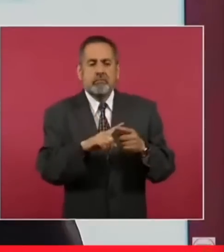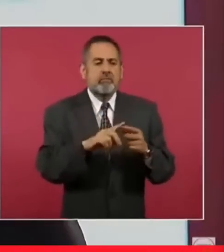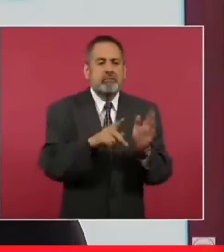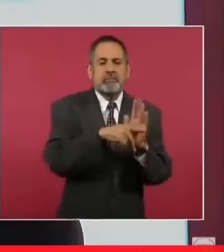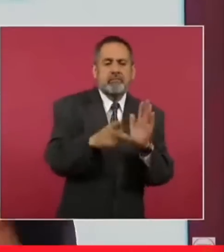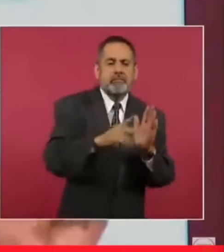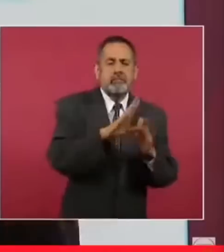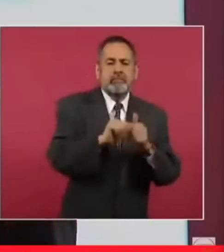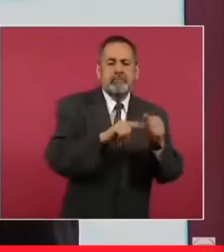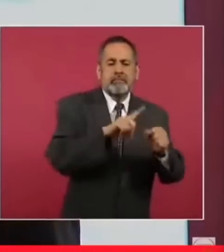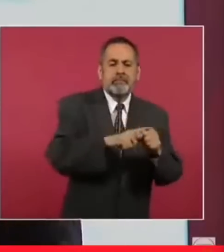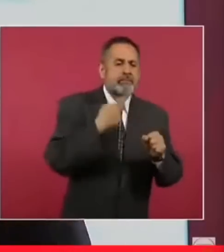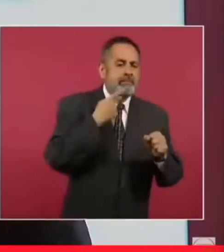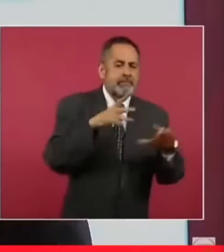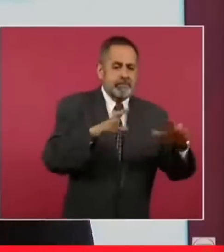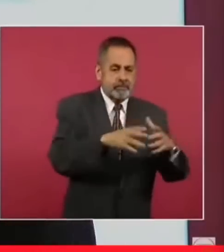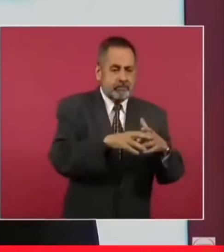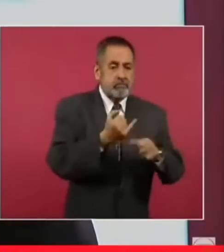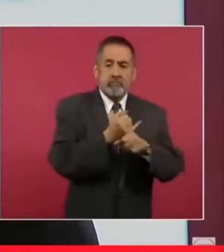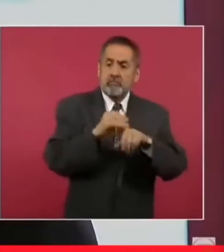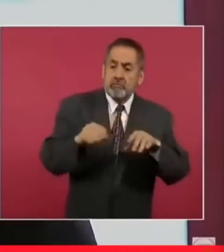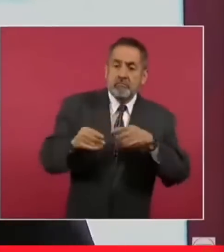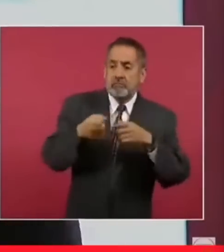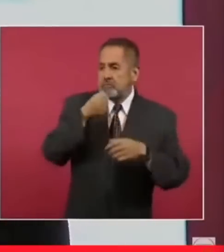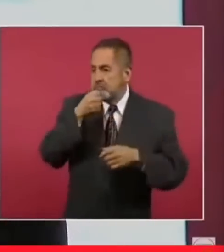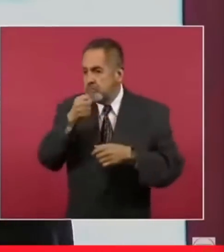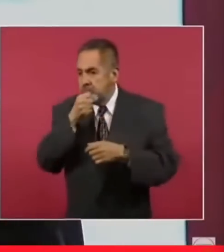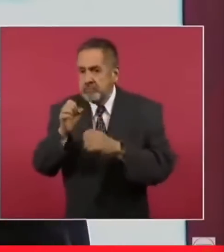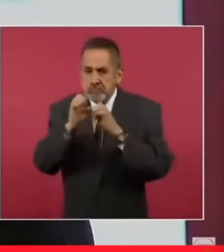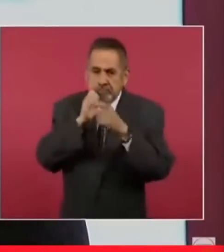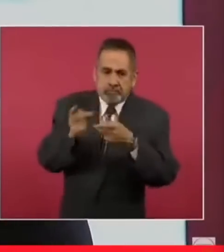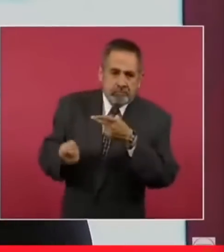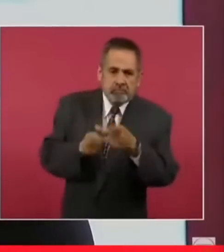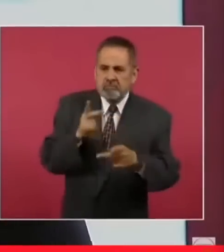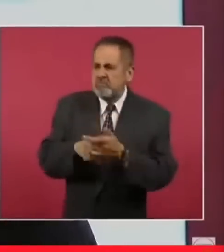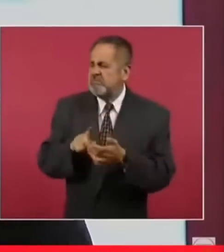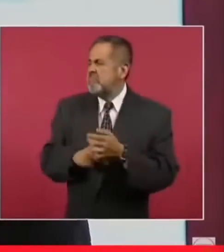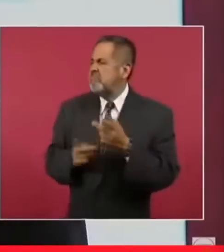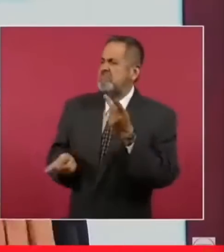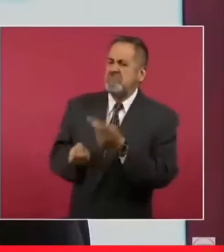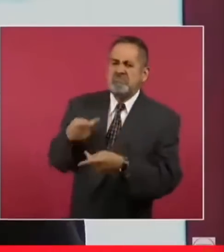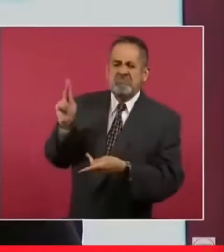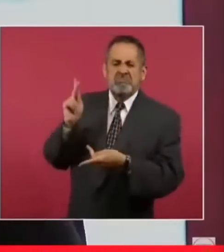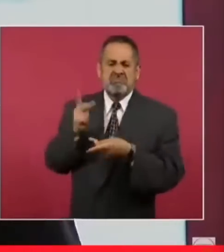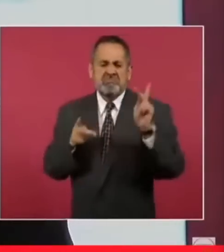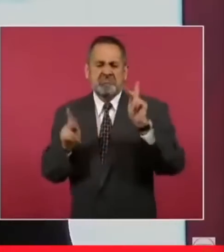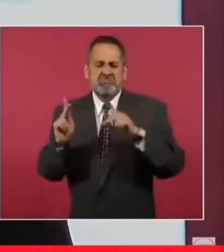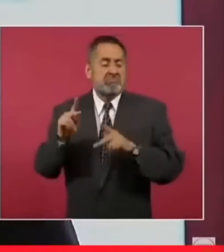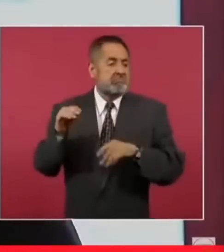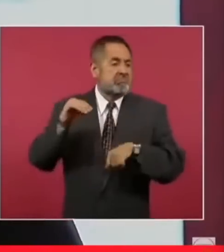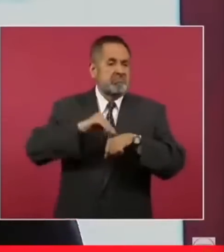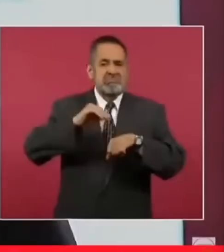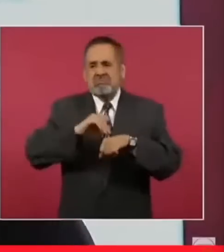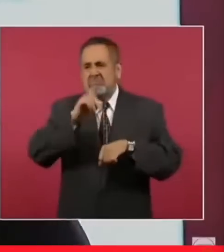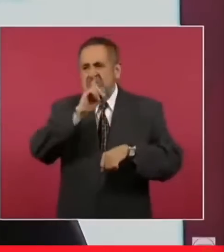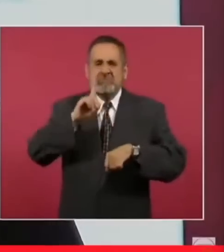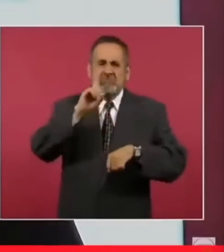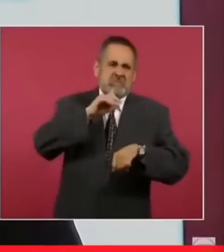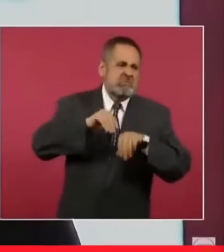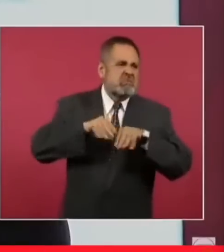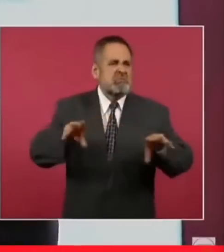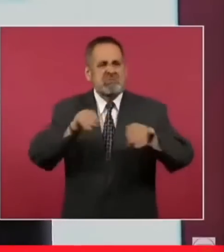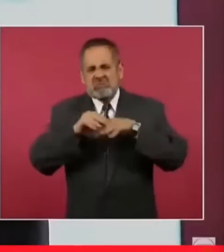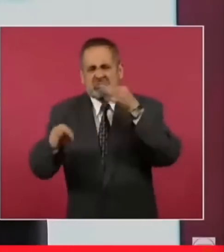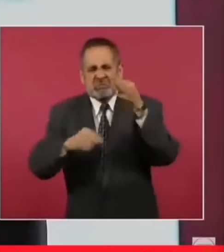y aliados que formulan informes, hacen entrevistas, cuestionan al gobierno, lanzan mentiras en medios de comunicación y redes